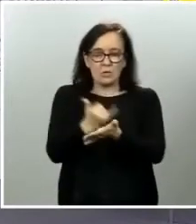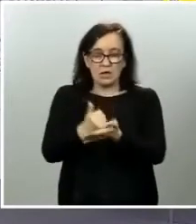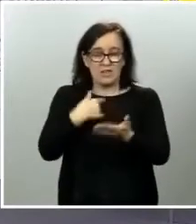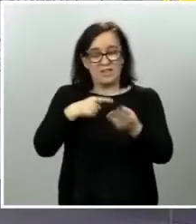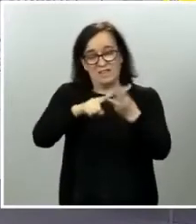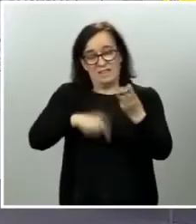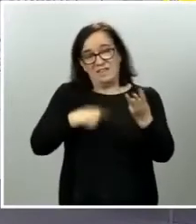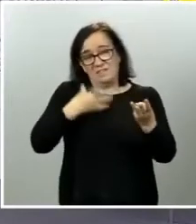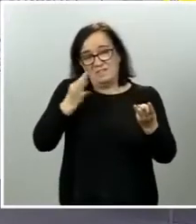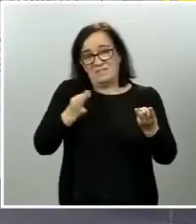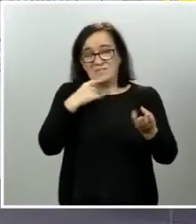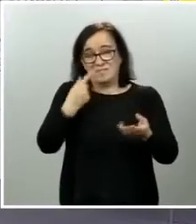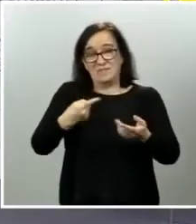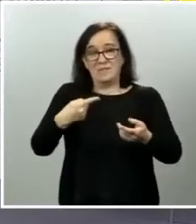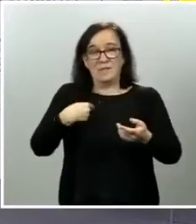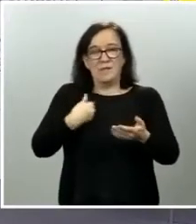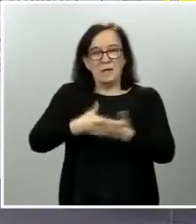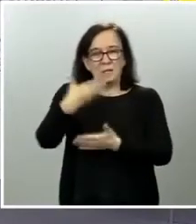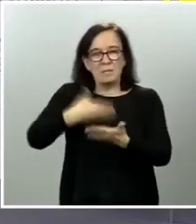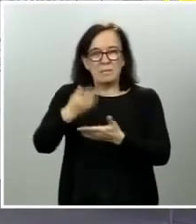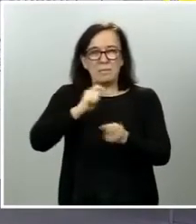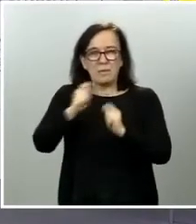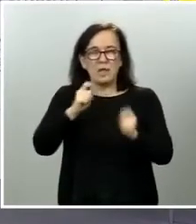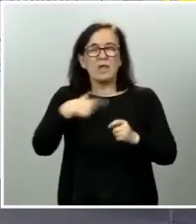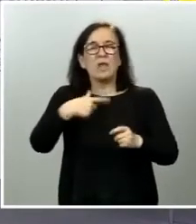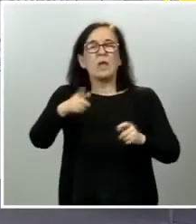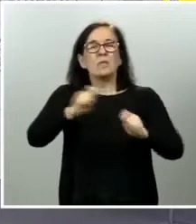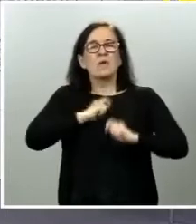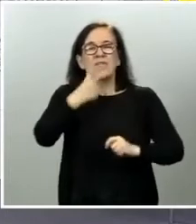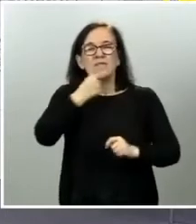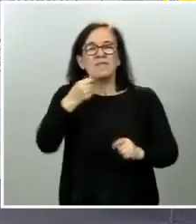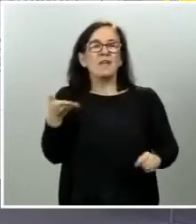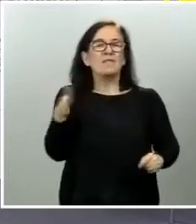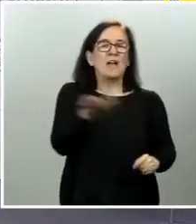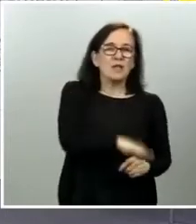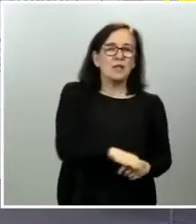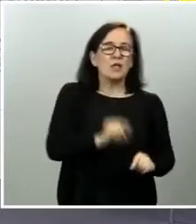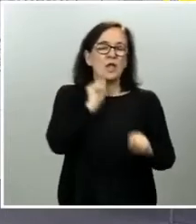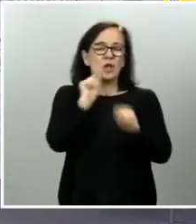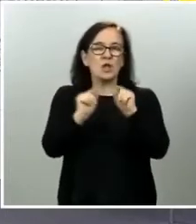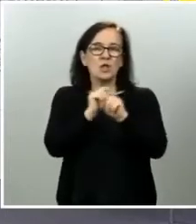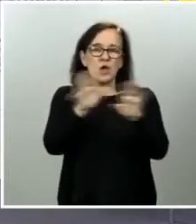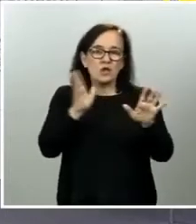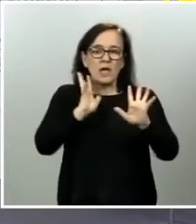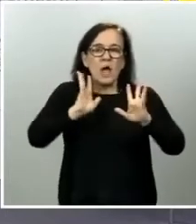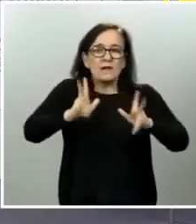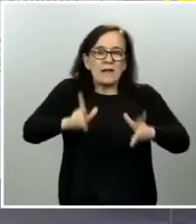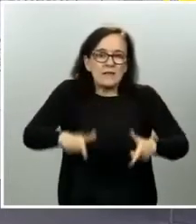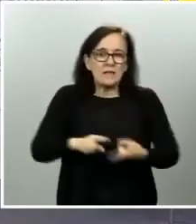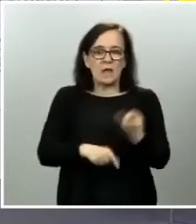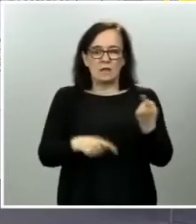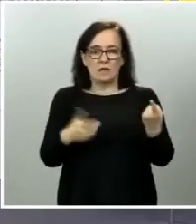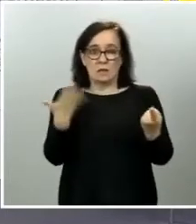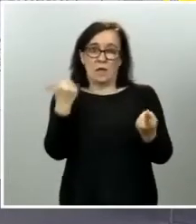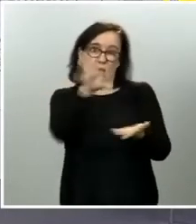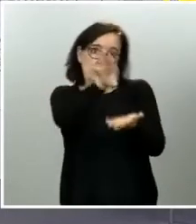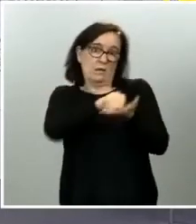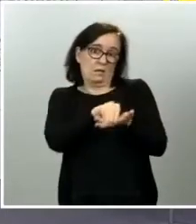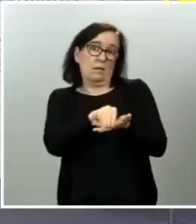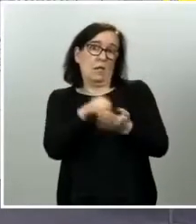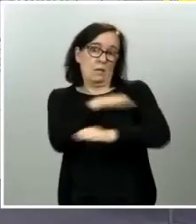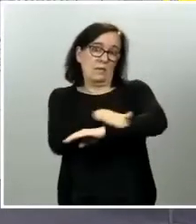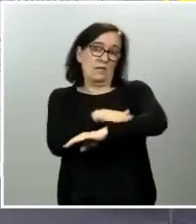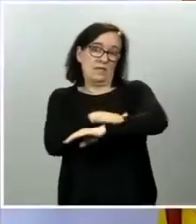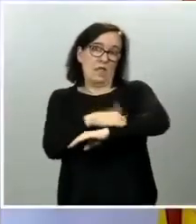periodistas durante todos los días, si nos puede facilitar los datos de fallecidos y de contagios en las residencias de los que dispone el Ministerio desde hace un par de semanas.